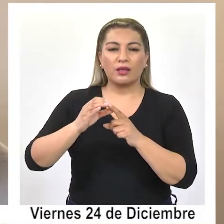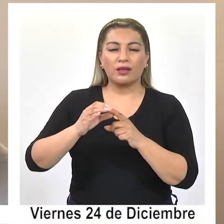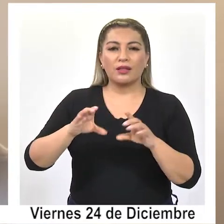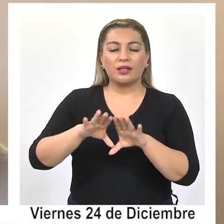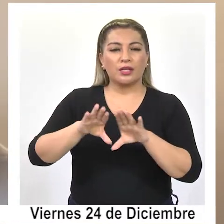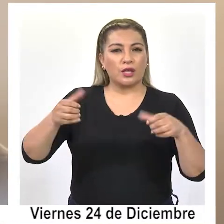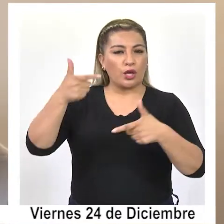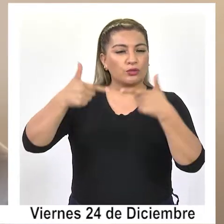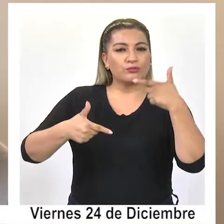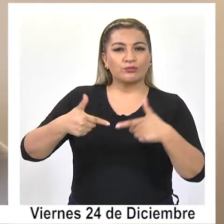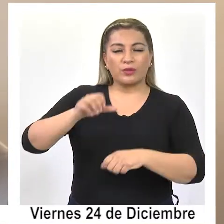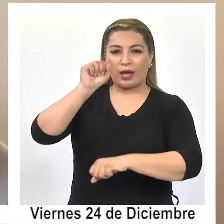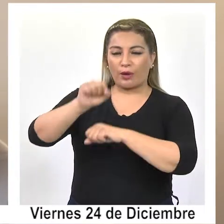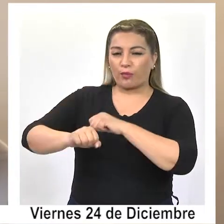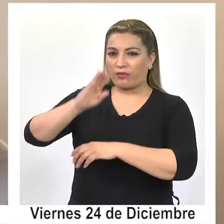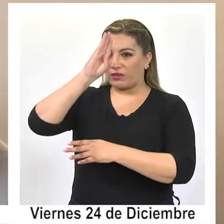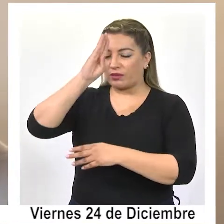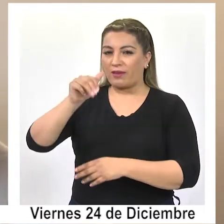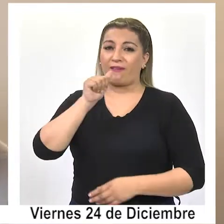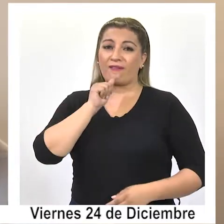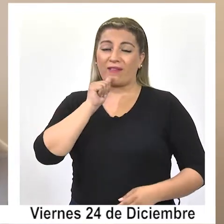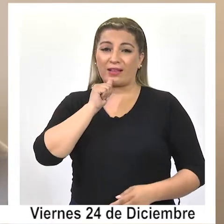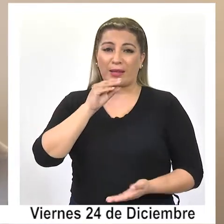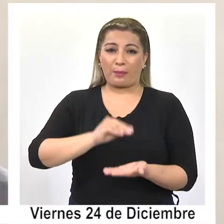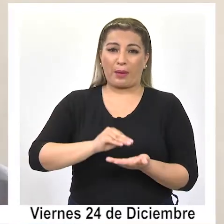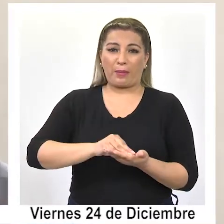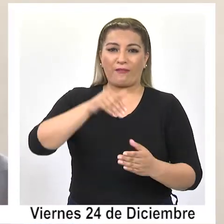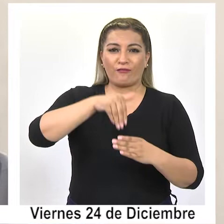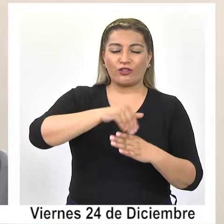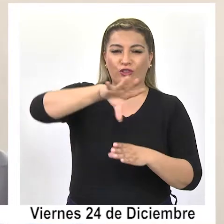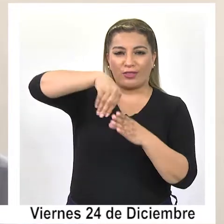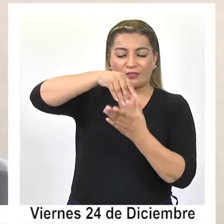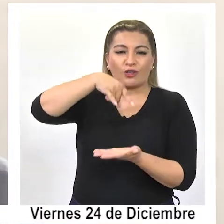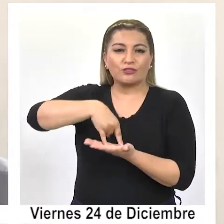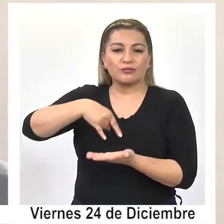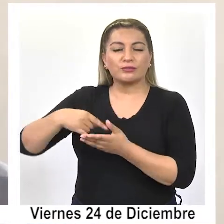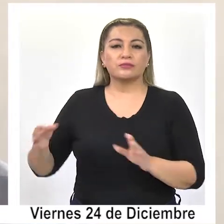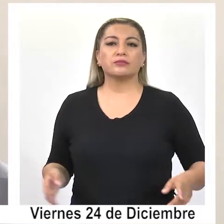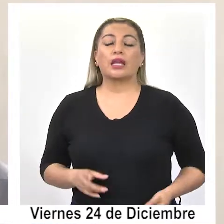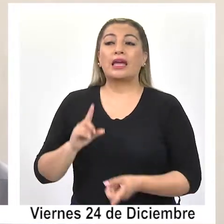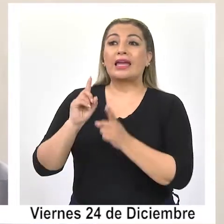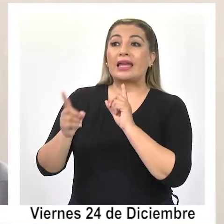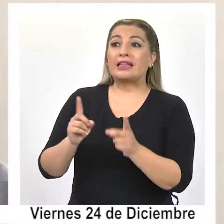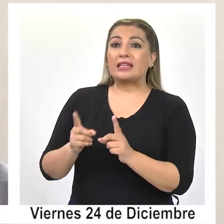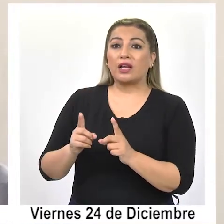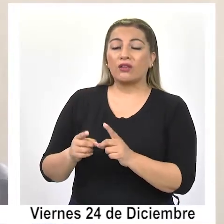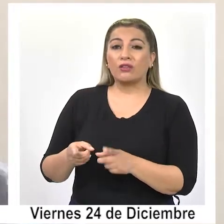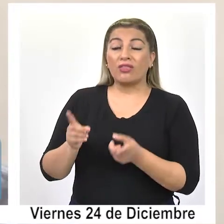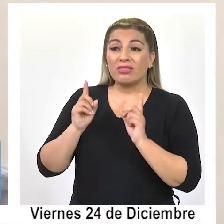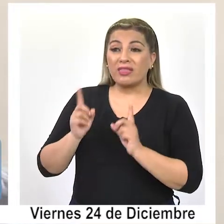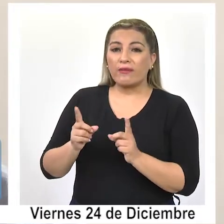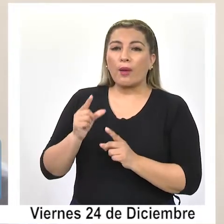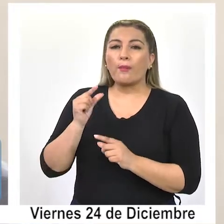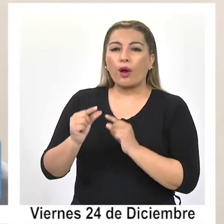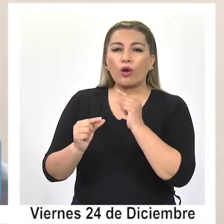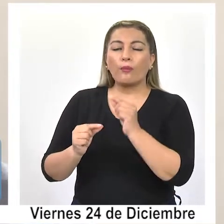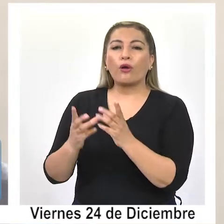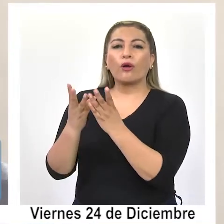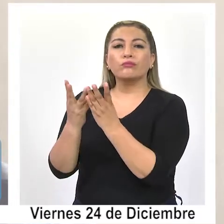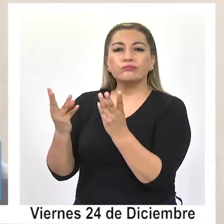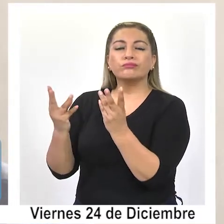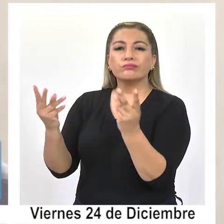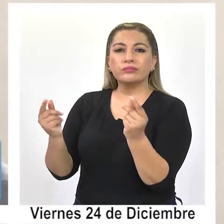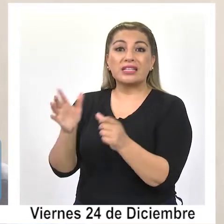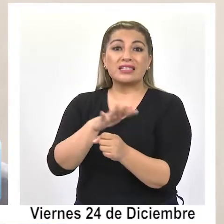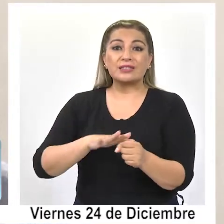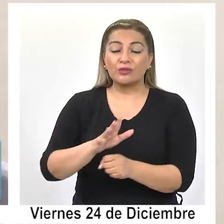dignidad no tiene las mayorías en el Congreso. La figura del delegado presidencial debe ir desapareciendo poco a poco. Va a